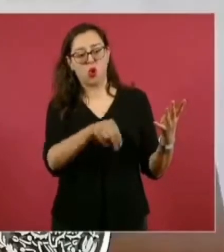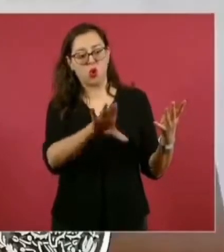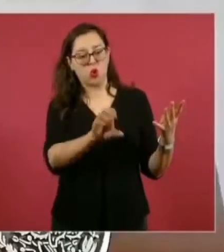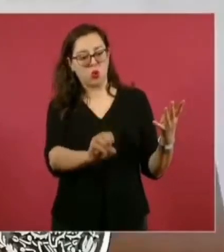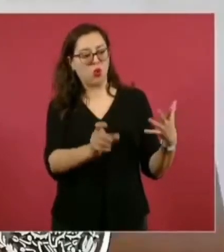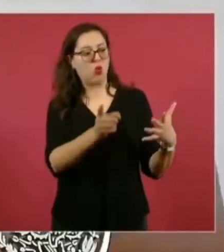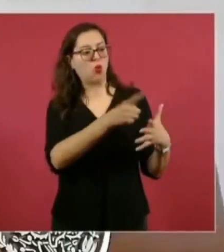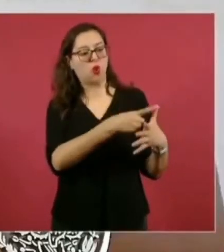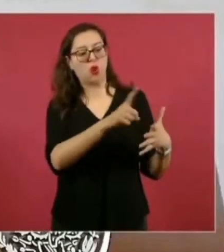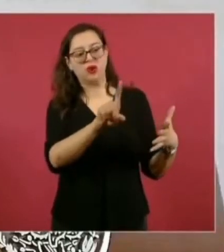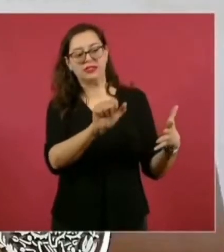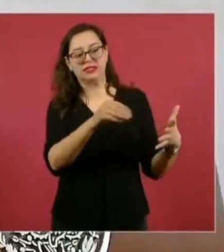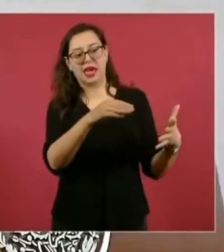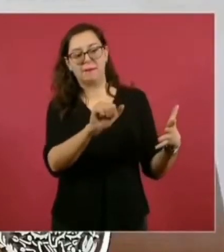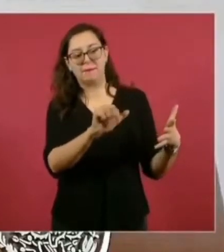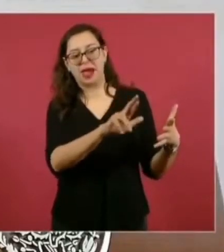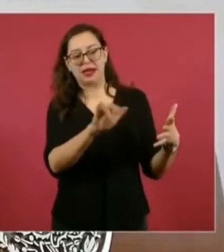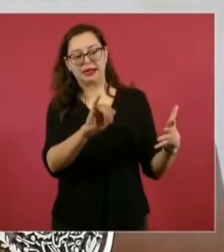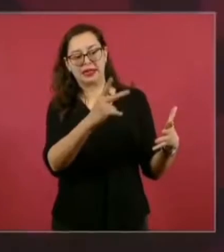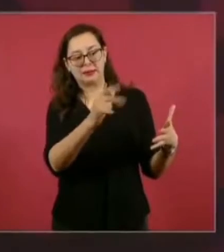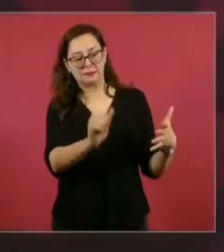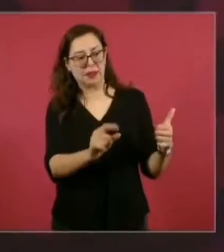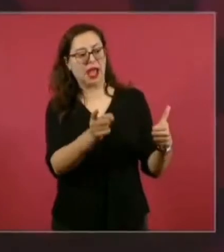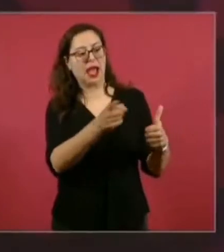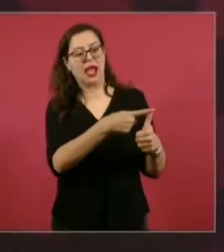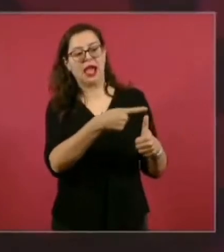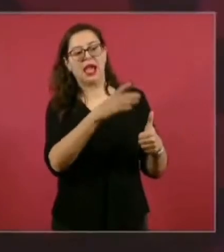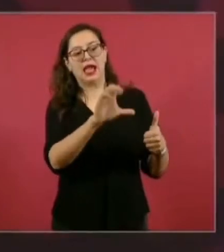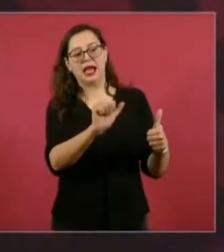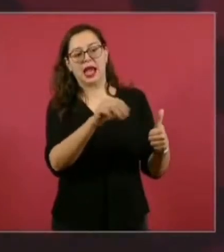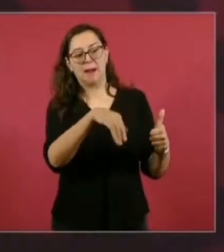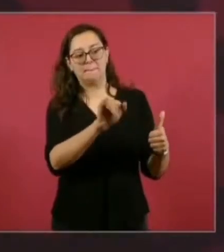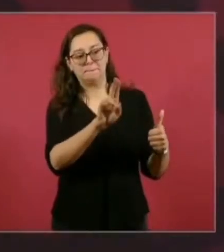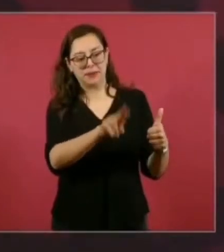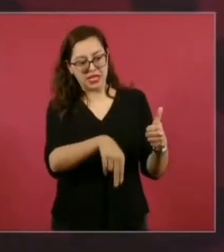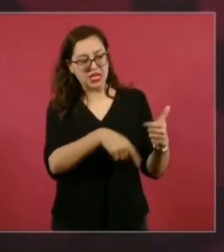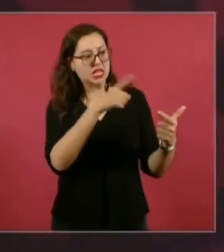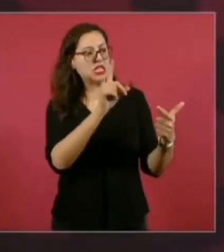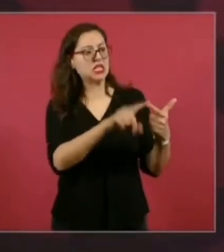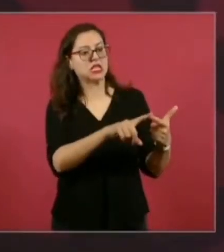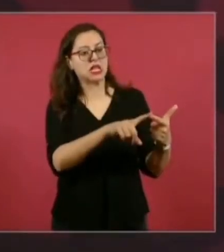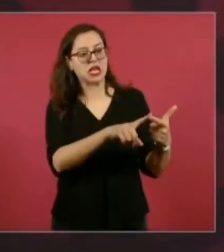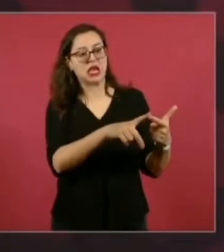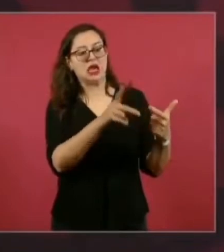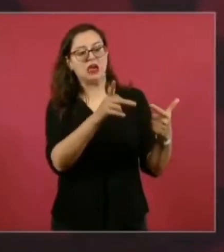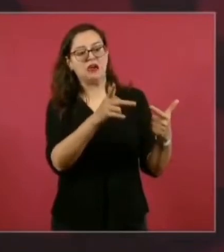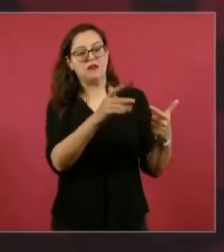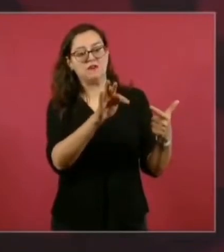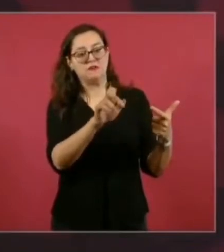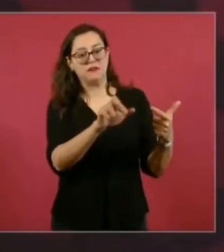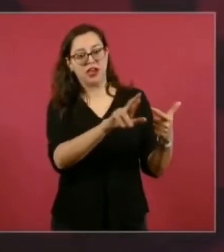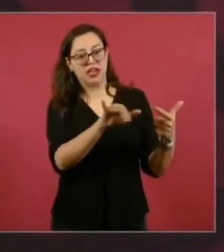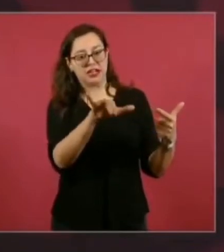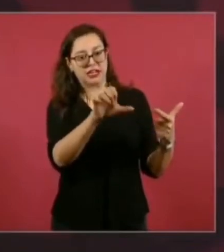Samarripa y Águila Alcamin, Pedro Ferrizi.